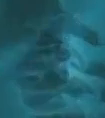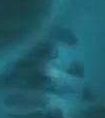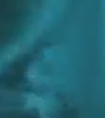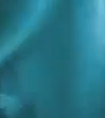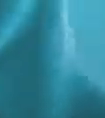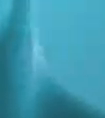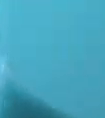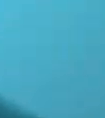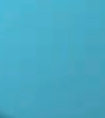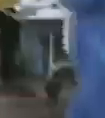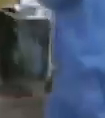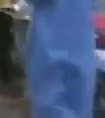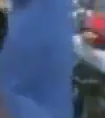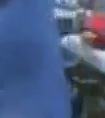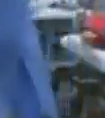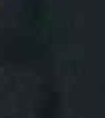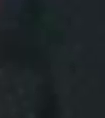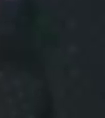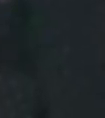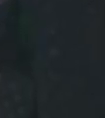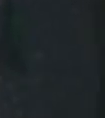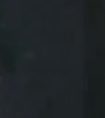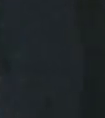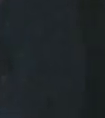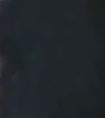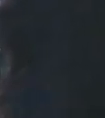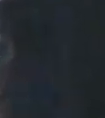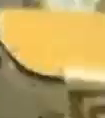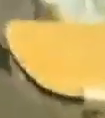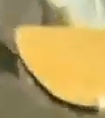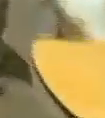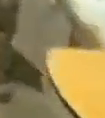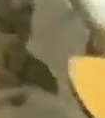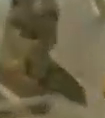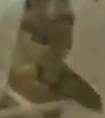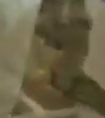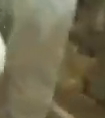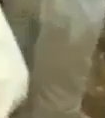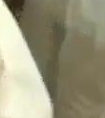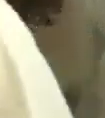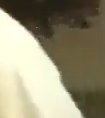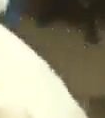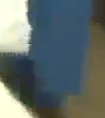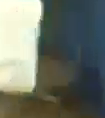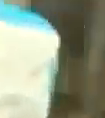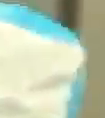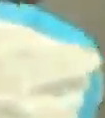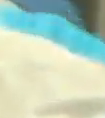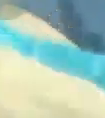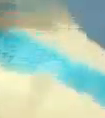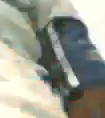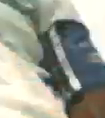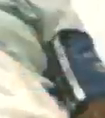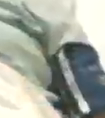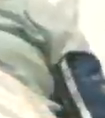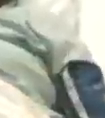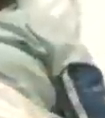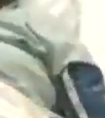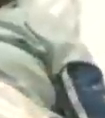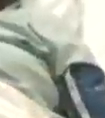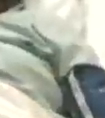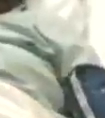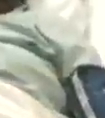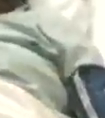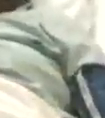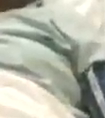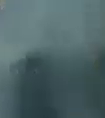como es el caso del hongo negro aparecido en la india y otras afecciones posteriores no se puede bajar la